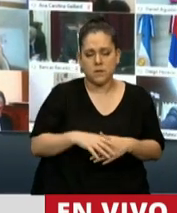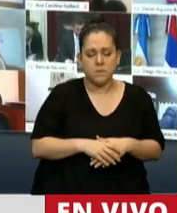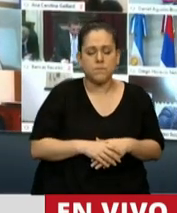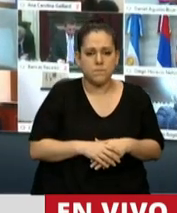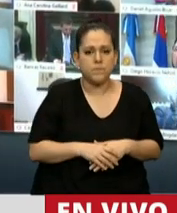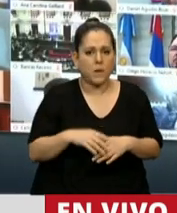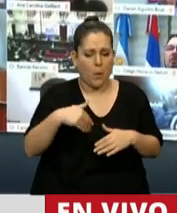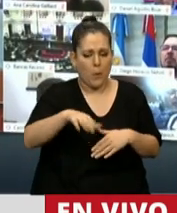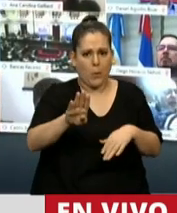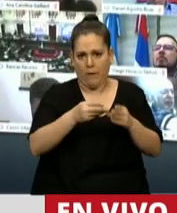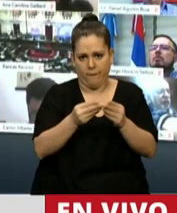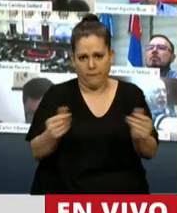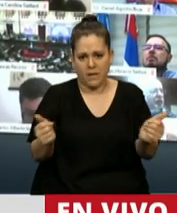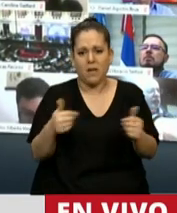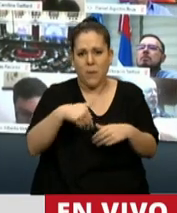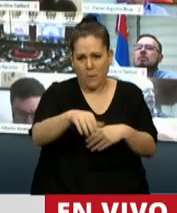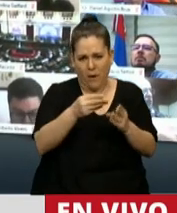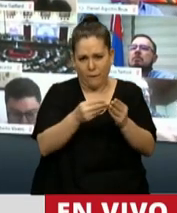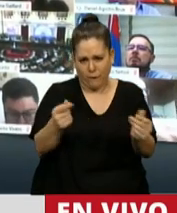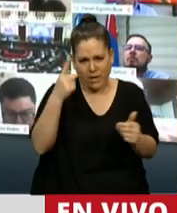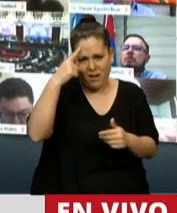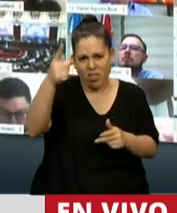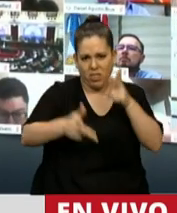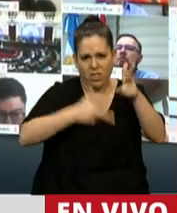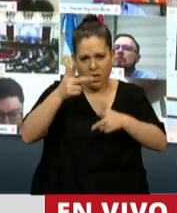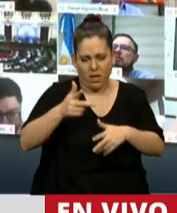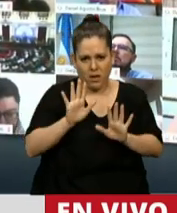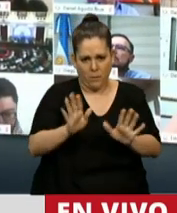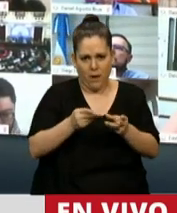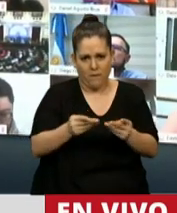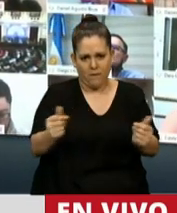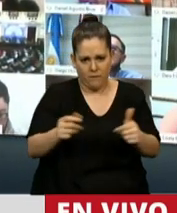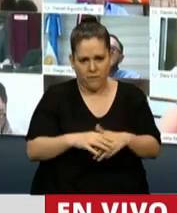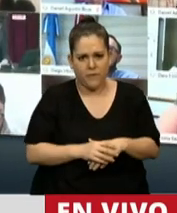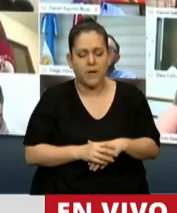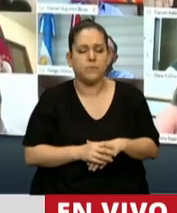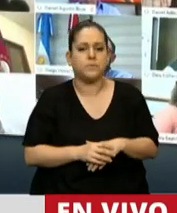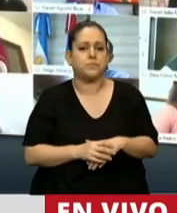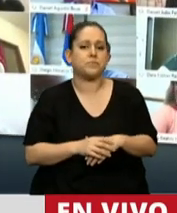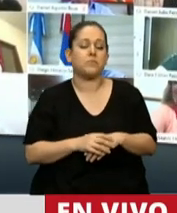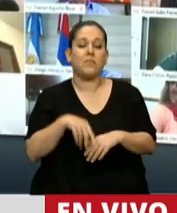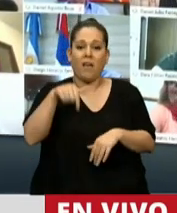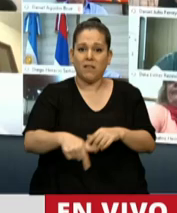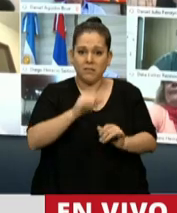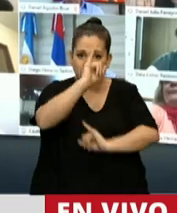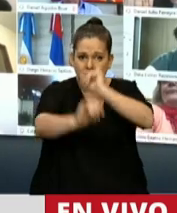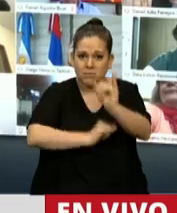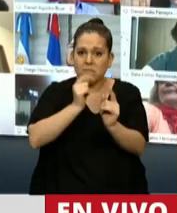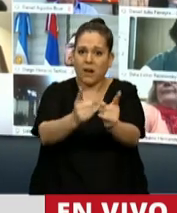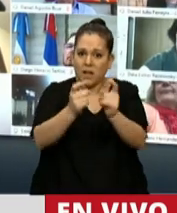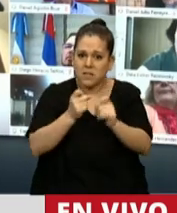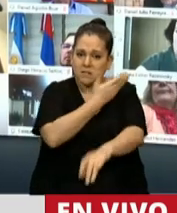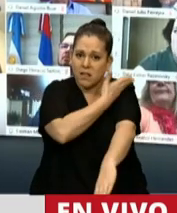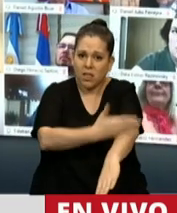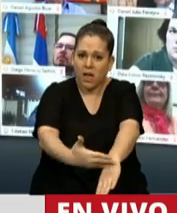Estoy redondeando. Estoy redondeando la idea, señor Presidente. Esta necesidad, esta necesidad